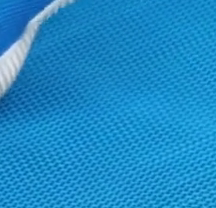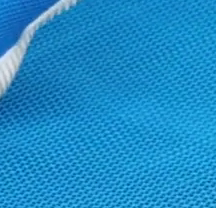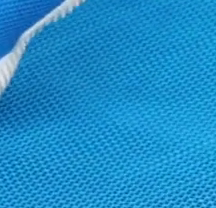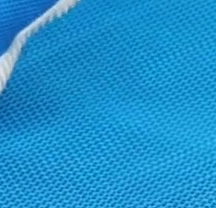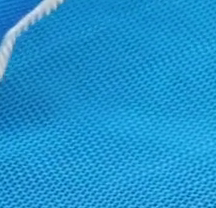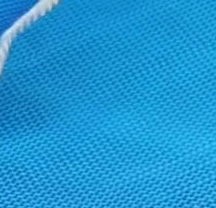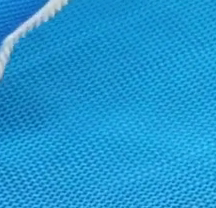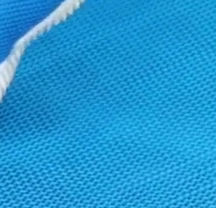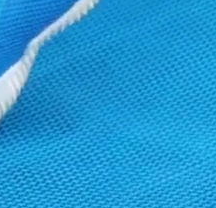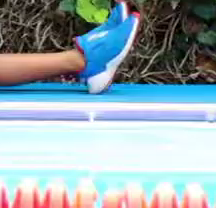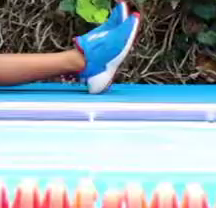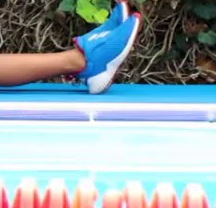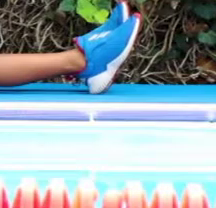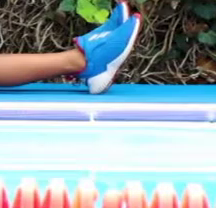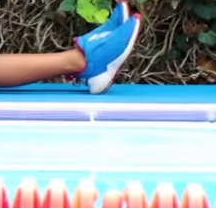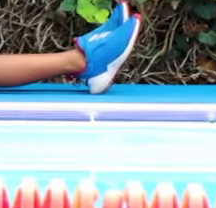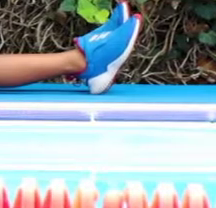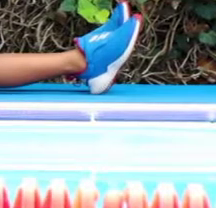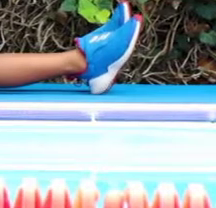Respira.